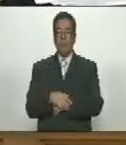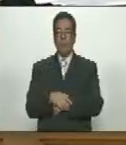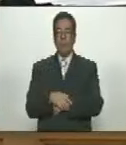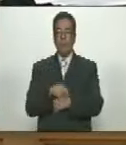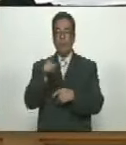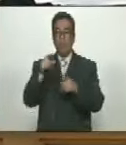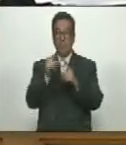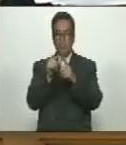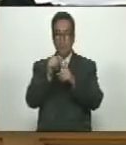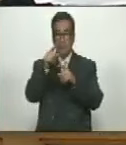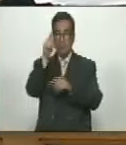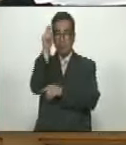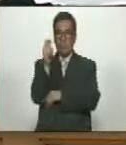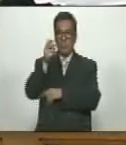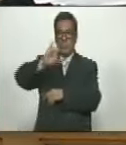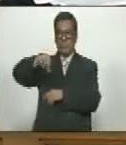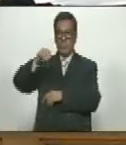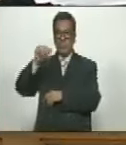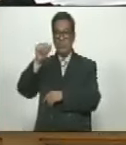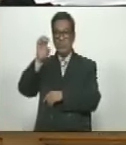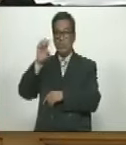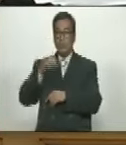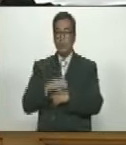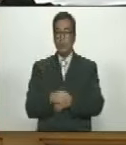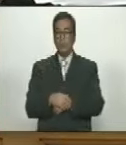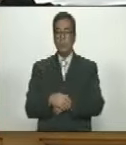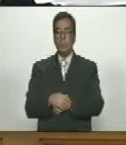Dejen con el derecho de palabra el diputado José Gregorio Correa